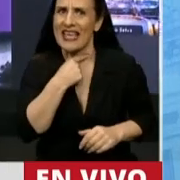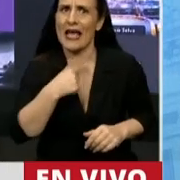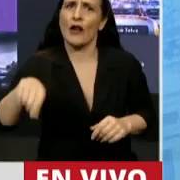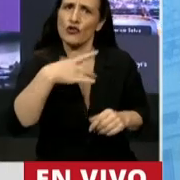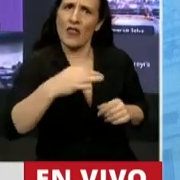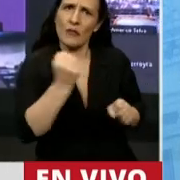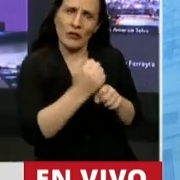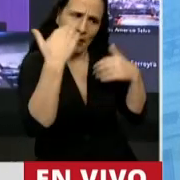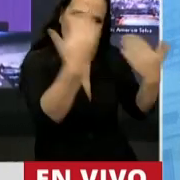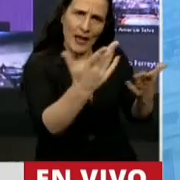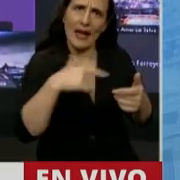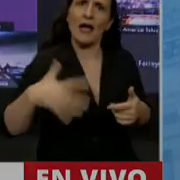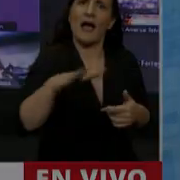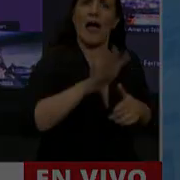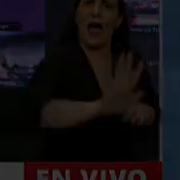debemos. Muchas gracias.